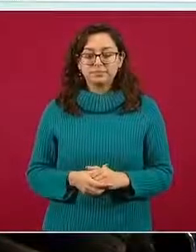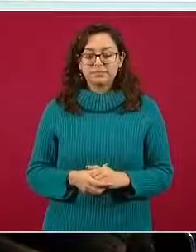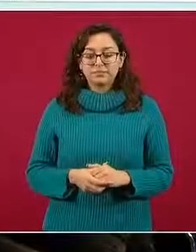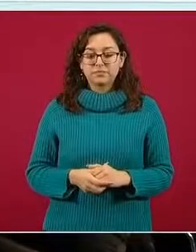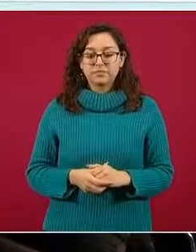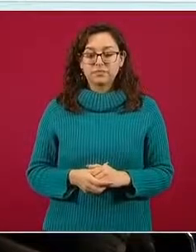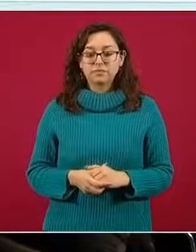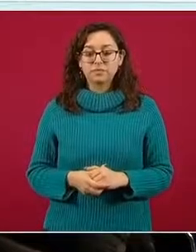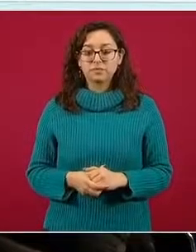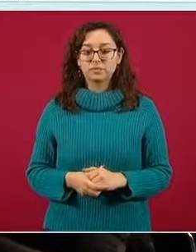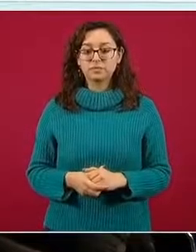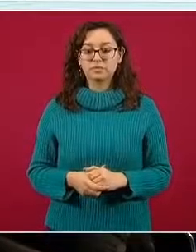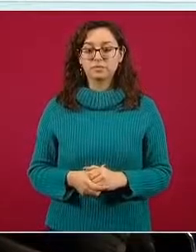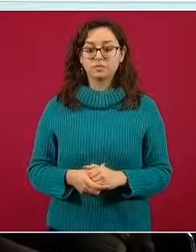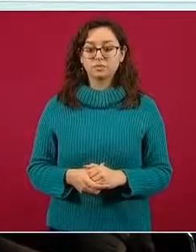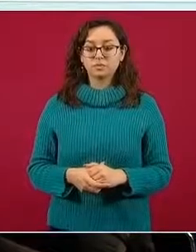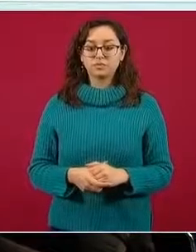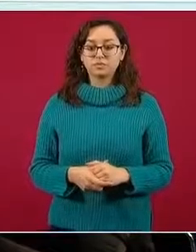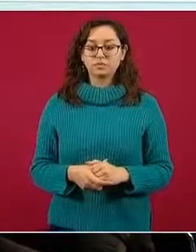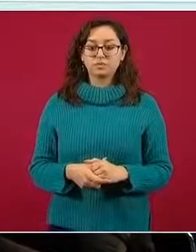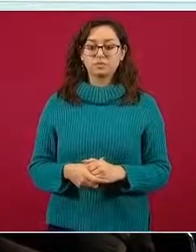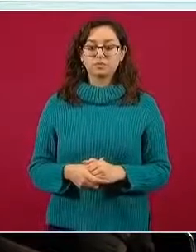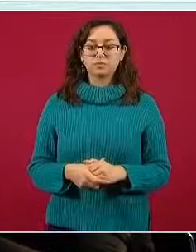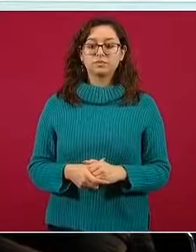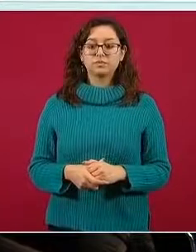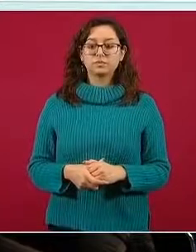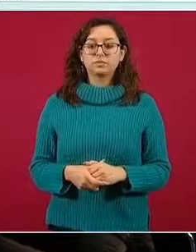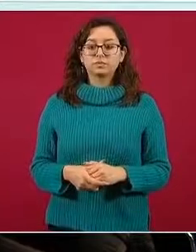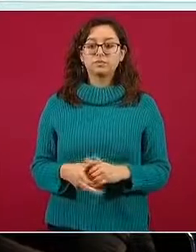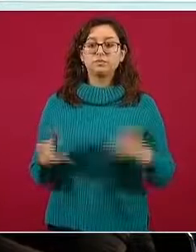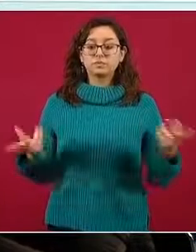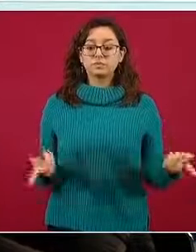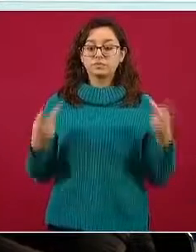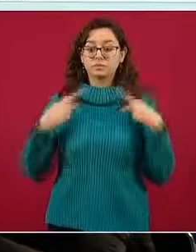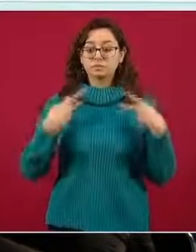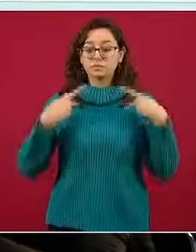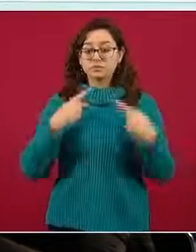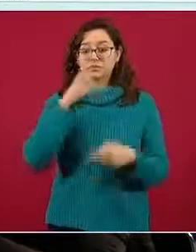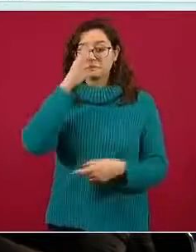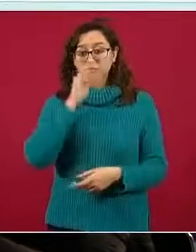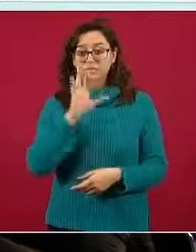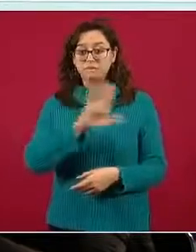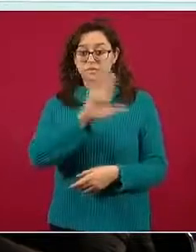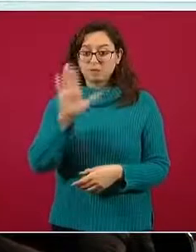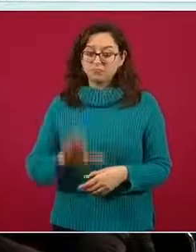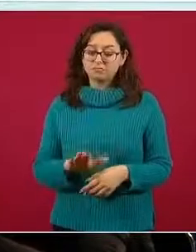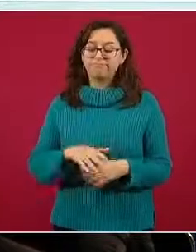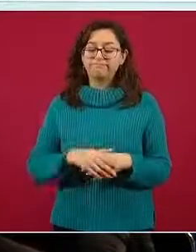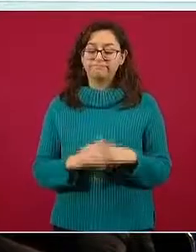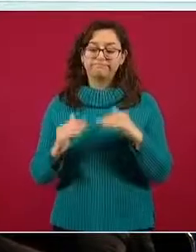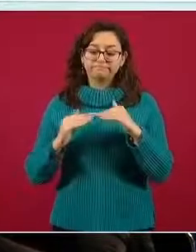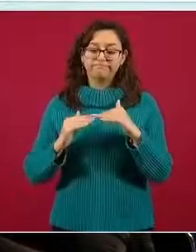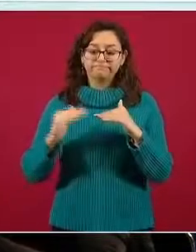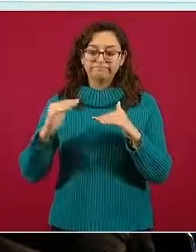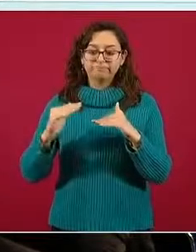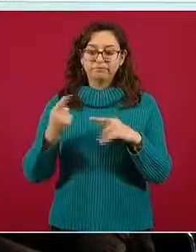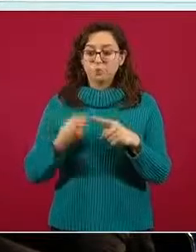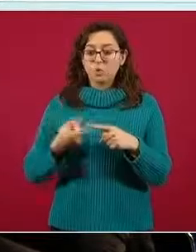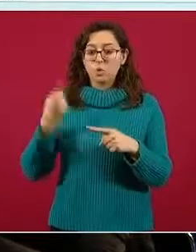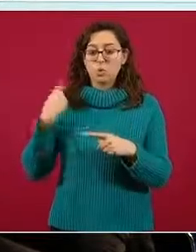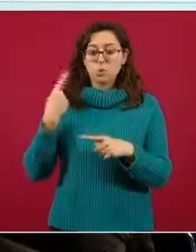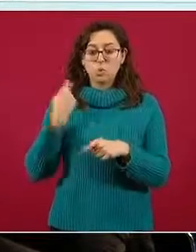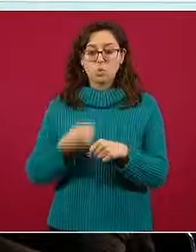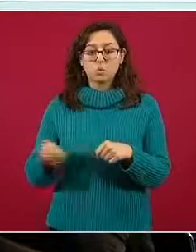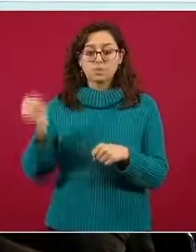Sobre la curva epidémica de las defunciones confirmadas sospechosas, tenemos un crecimiento con respecto a la semana inmediata